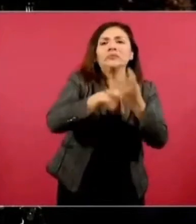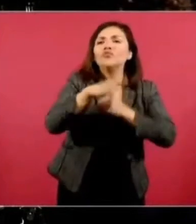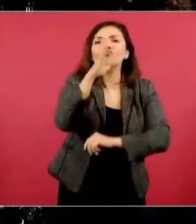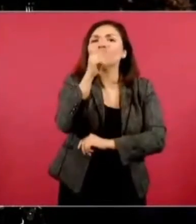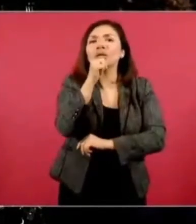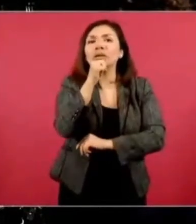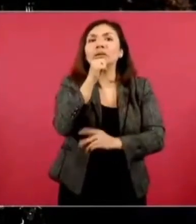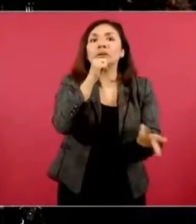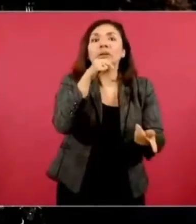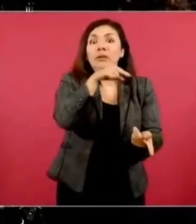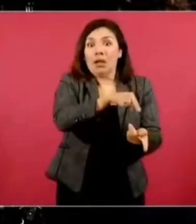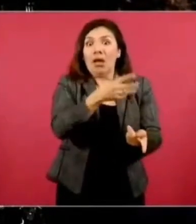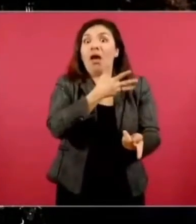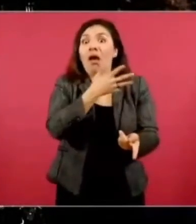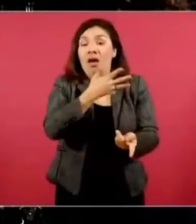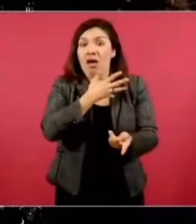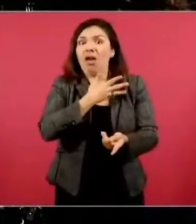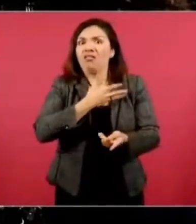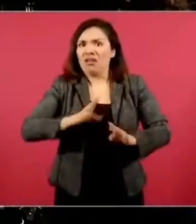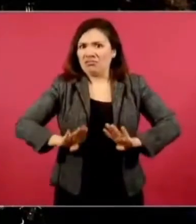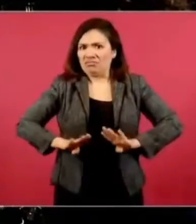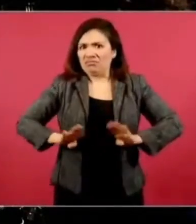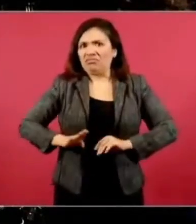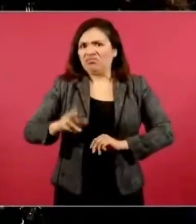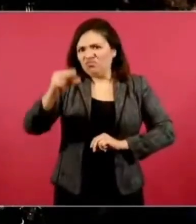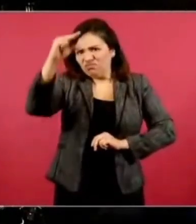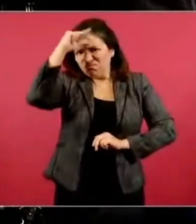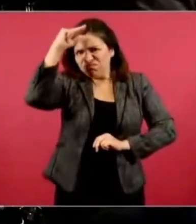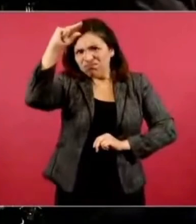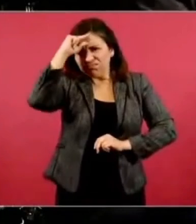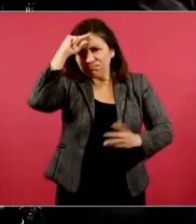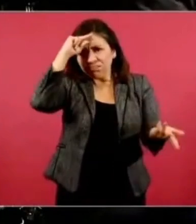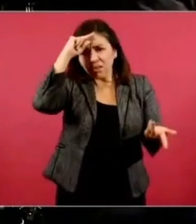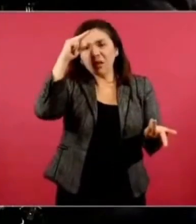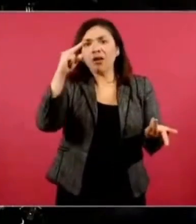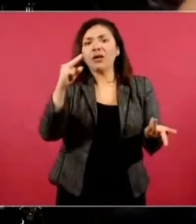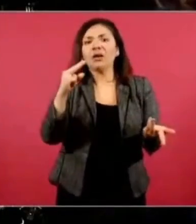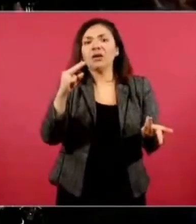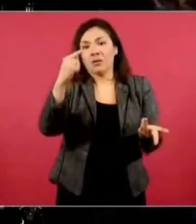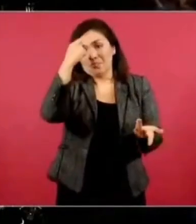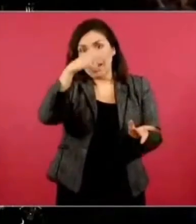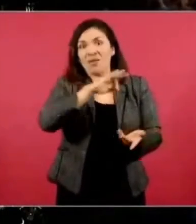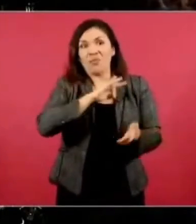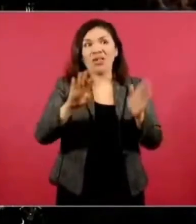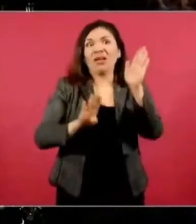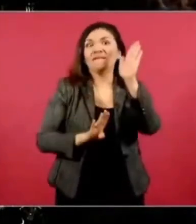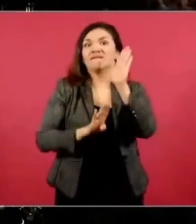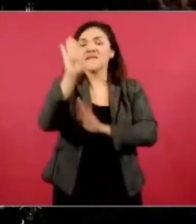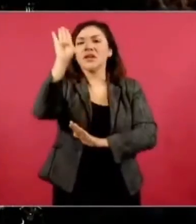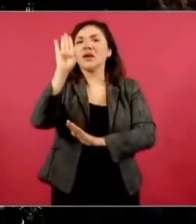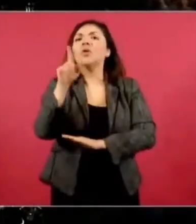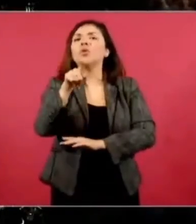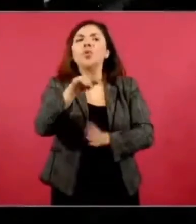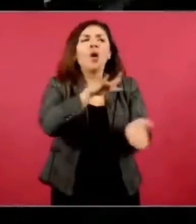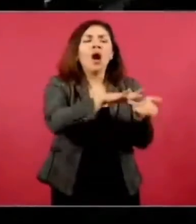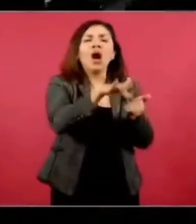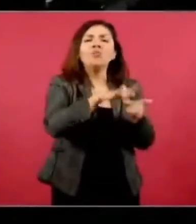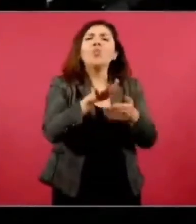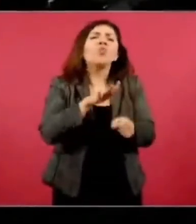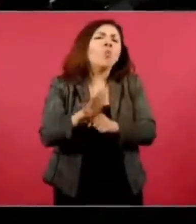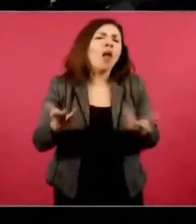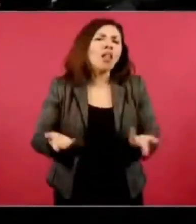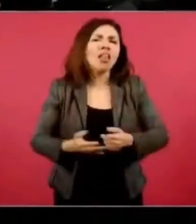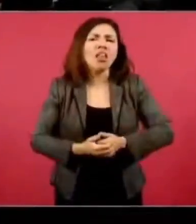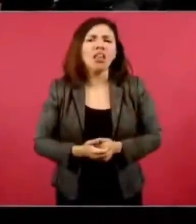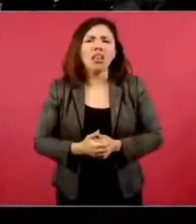tienen esas capacidades para sobresalir. ¿Qué apoyos están brindando a ellos?